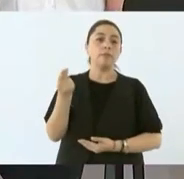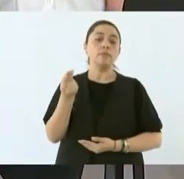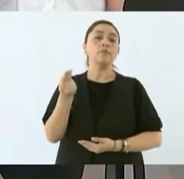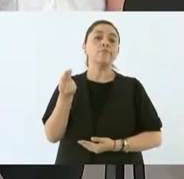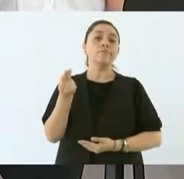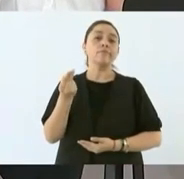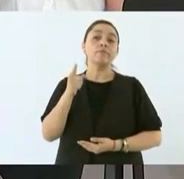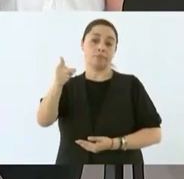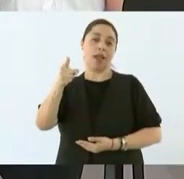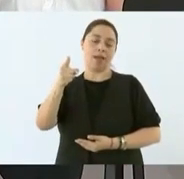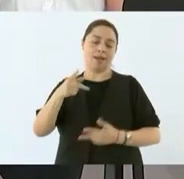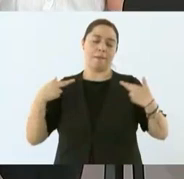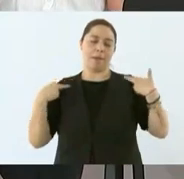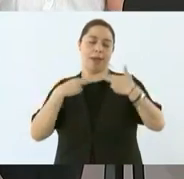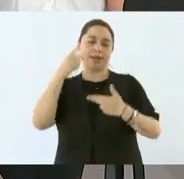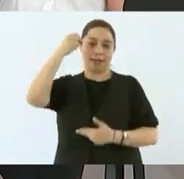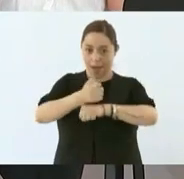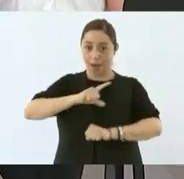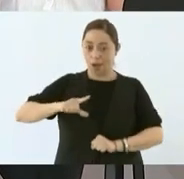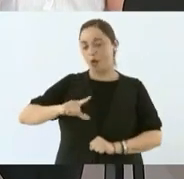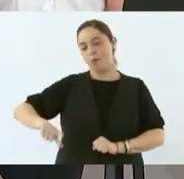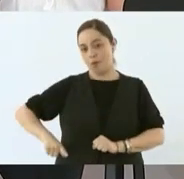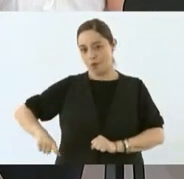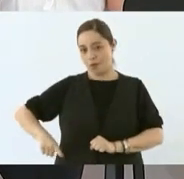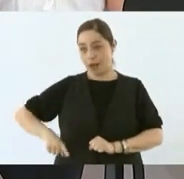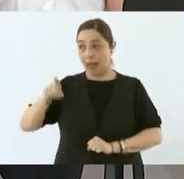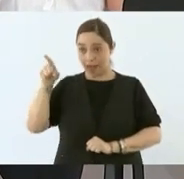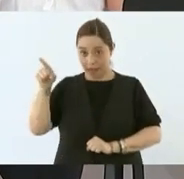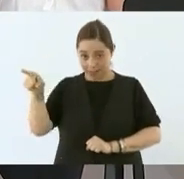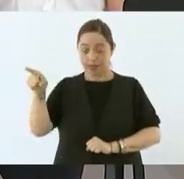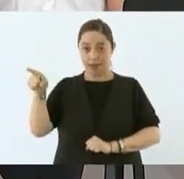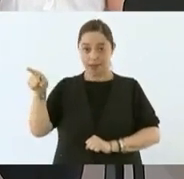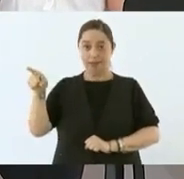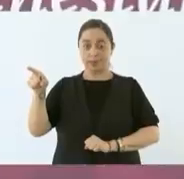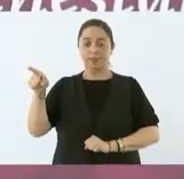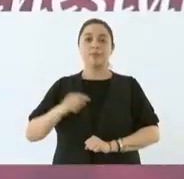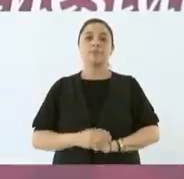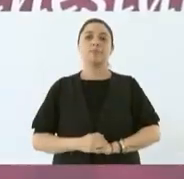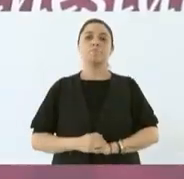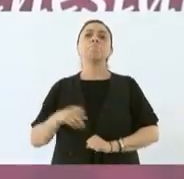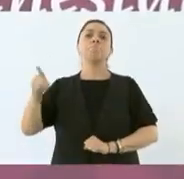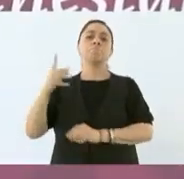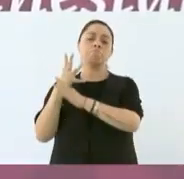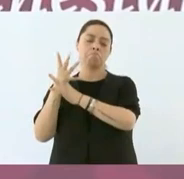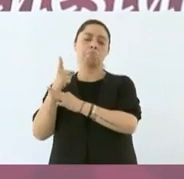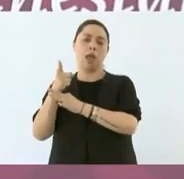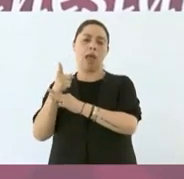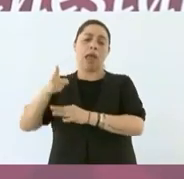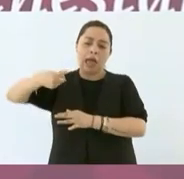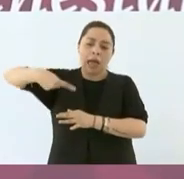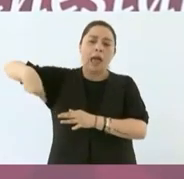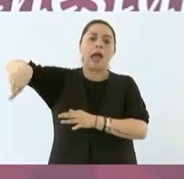Delfina, gobernadora del Estado de México, acordó que ellos van a aportar,